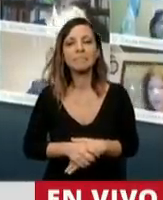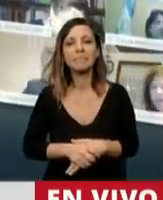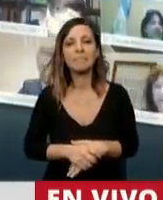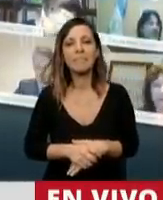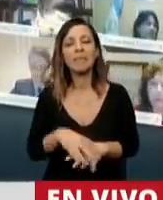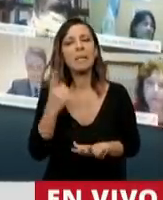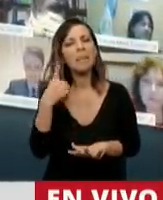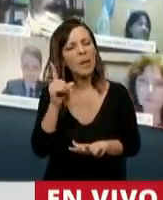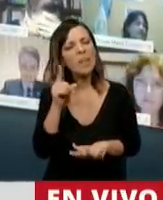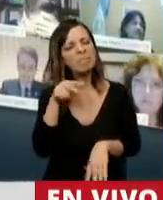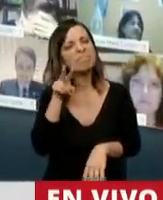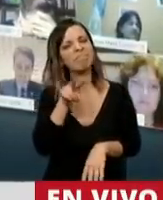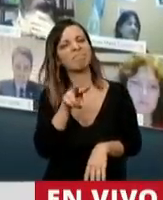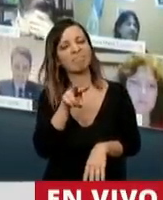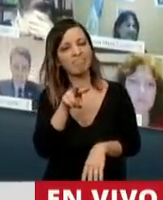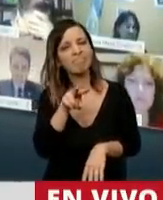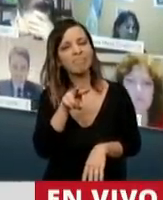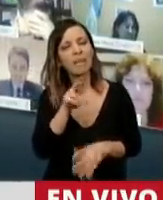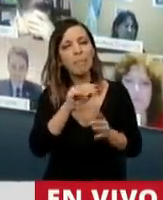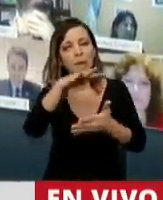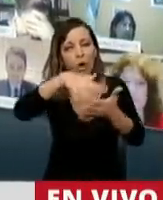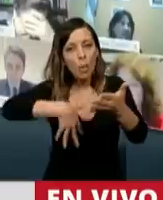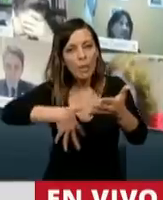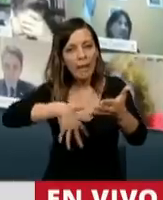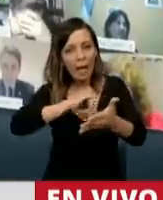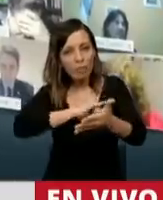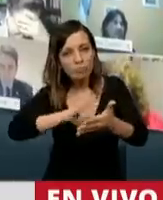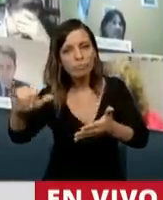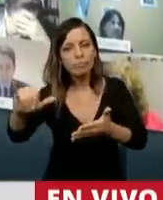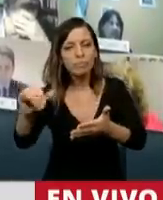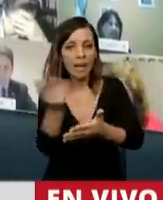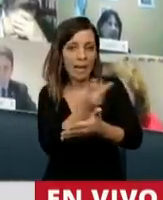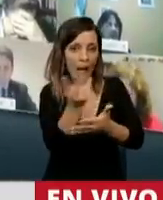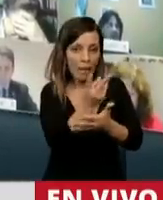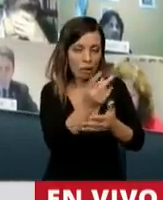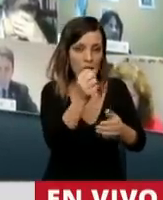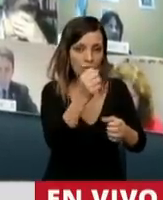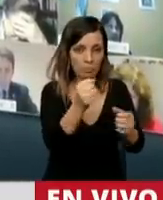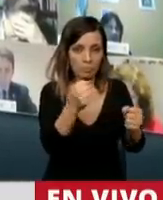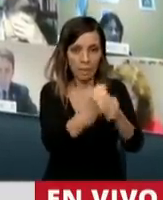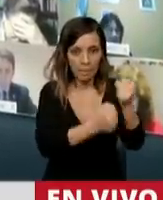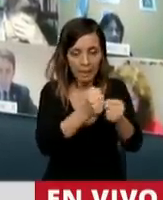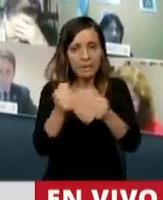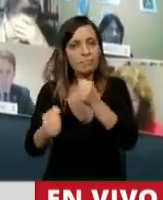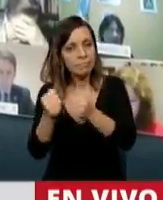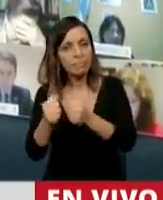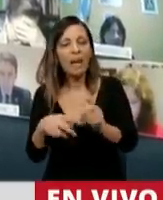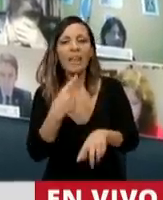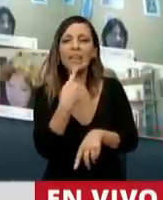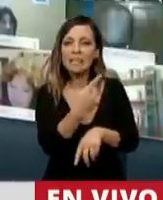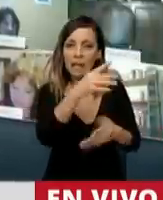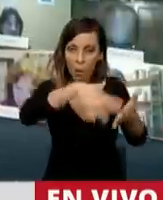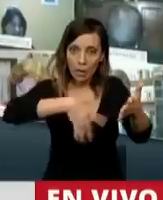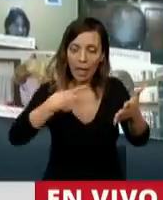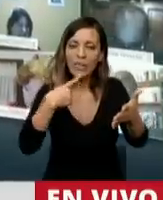Pero una parte de ese comunicado que brindan ambas entidades, dice que Argentina